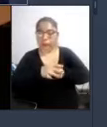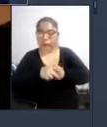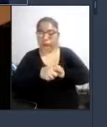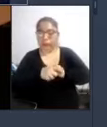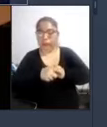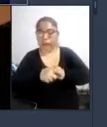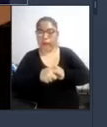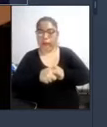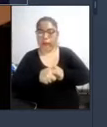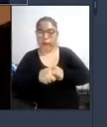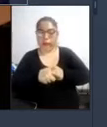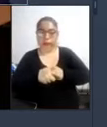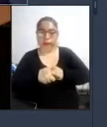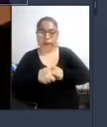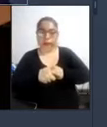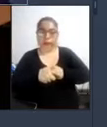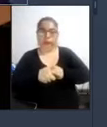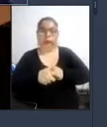este